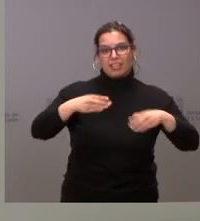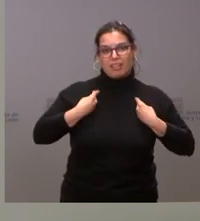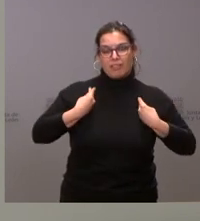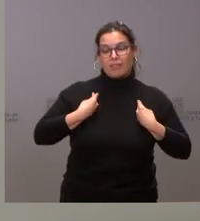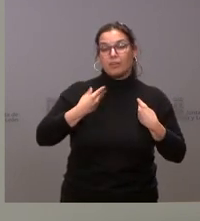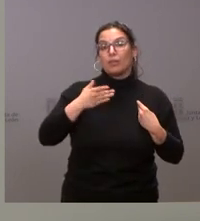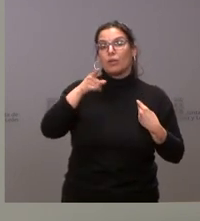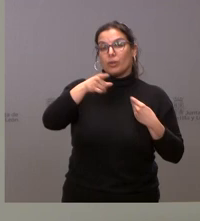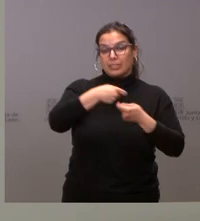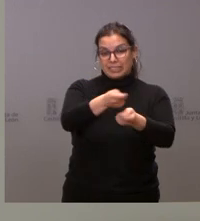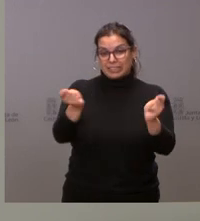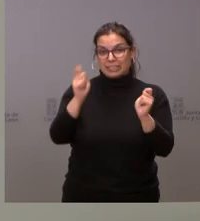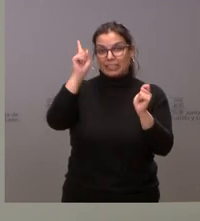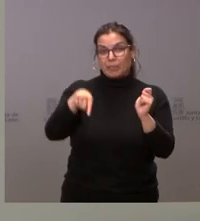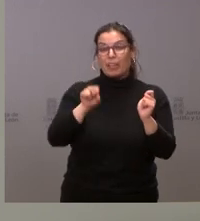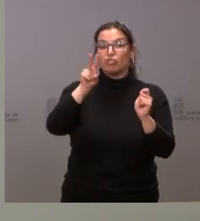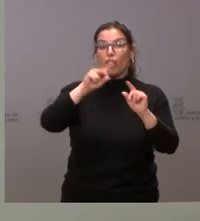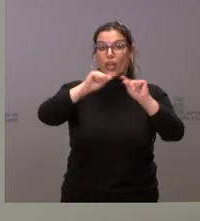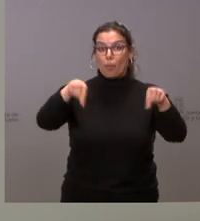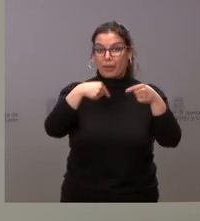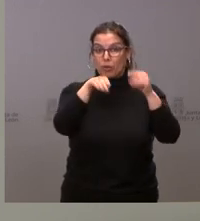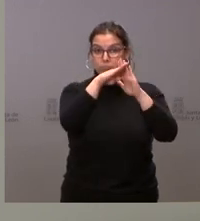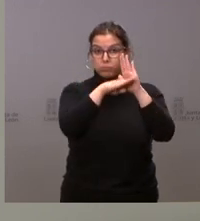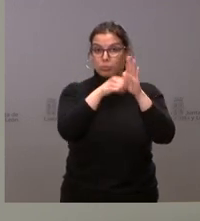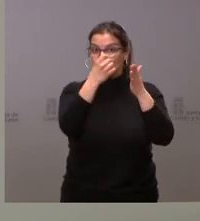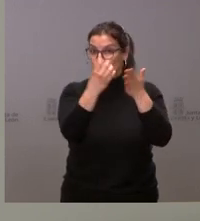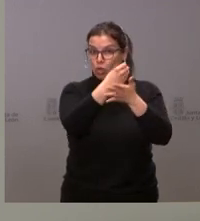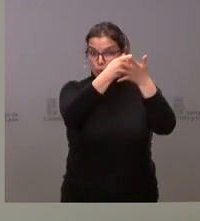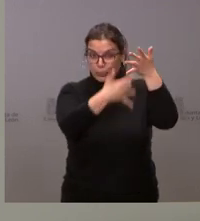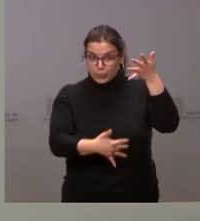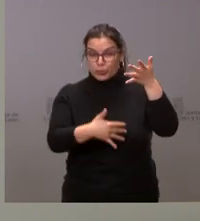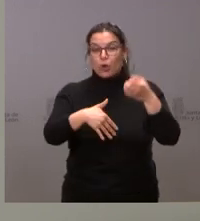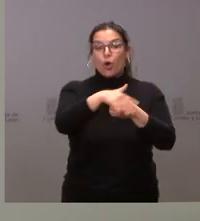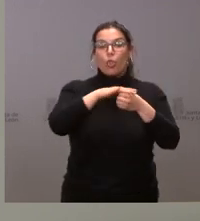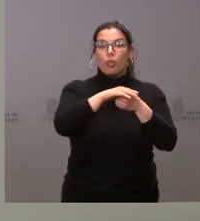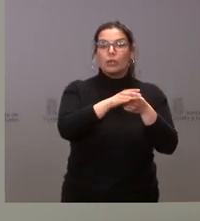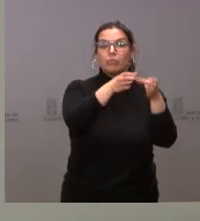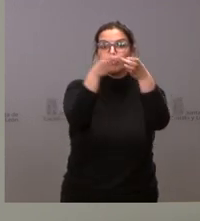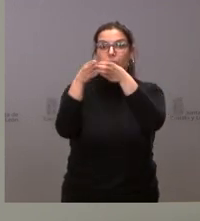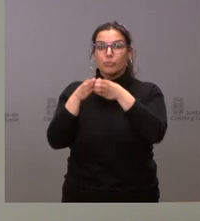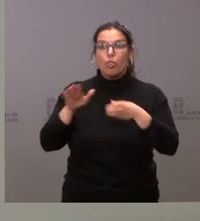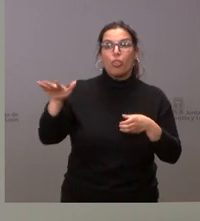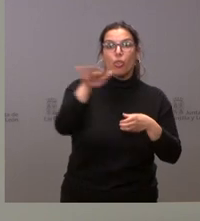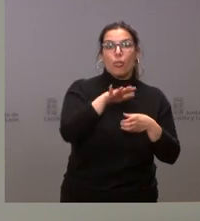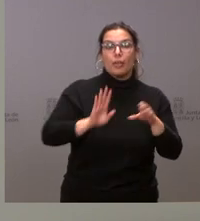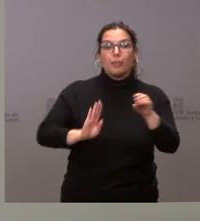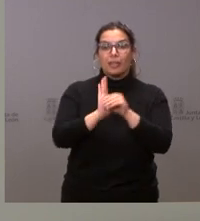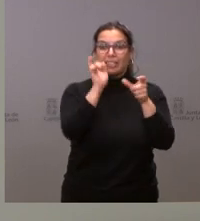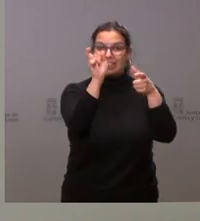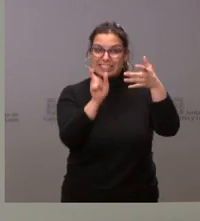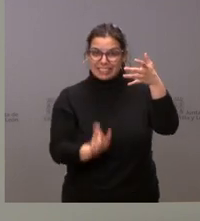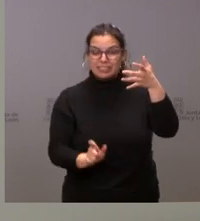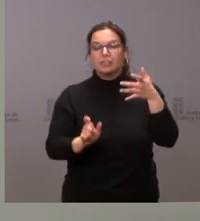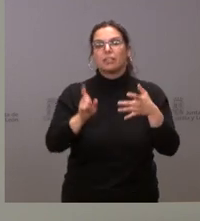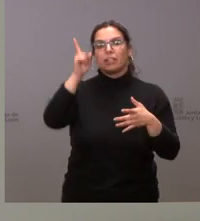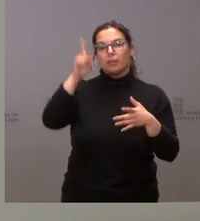la relación de estos 12 convenios, de cuáles son estas comunidades de regantes y de cuál es la inversión individualizada para cada uno